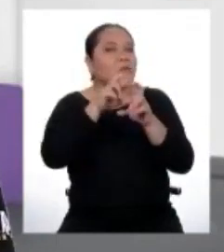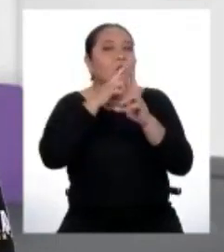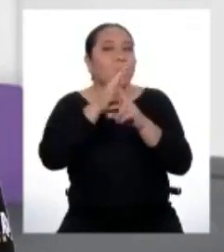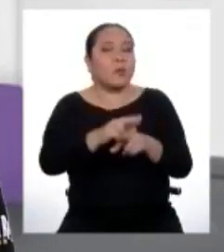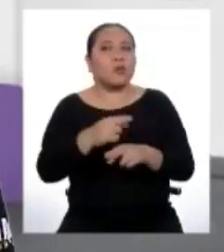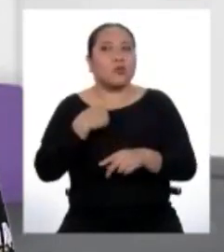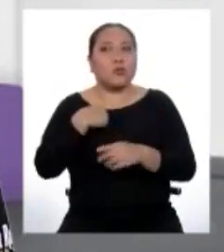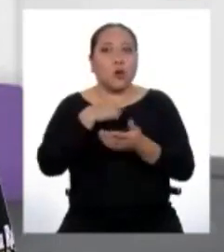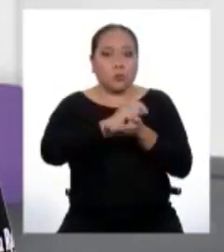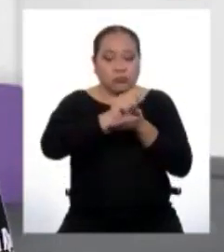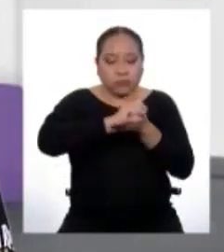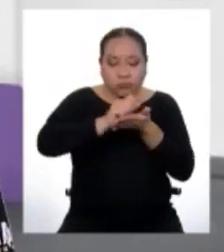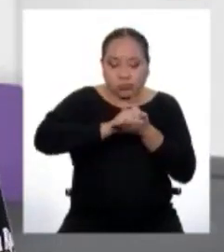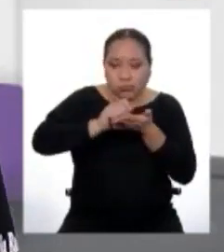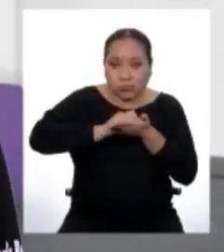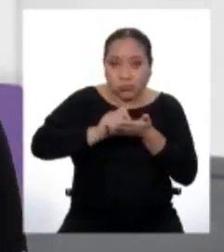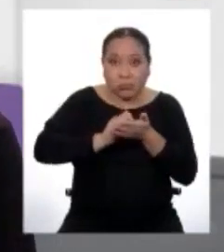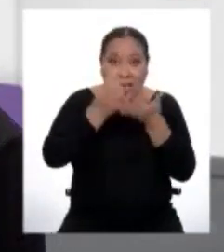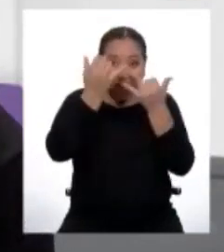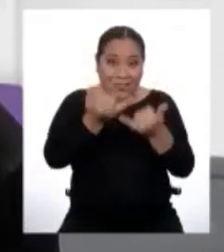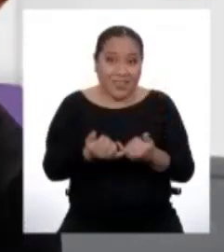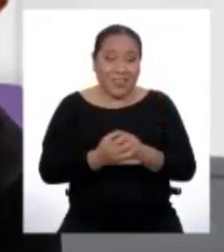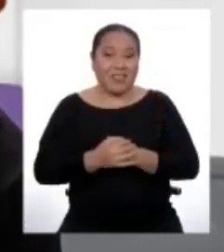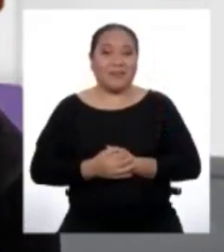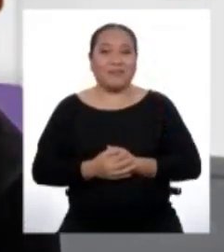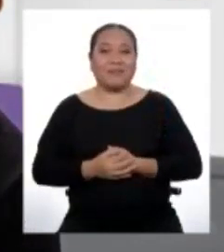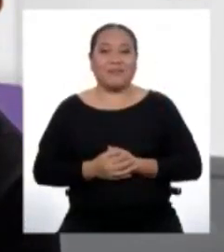Yo empezaré a escribir las mías también ahorita mismo.